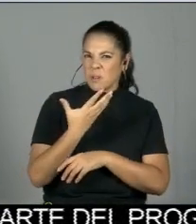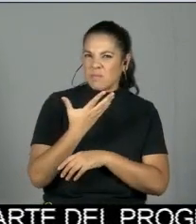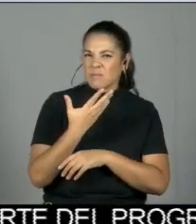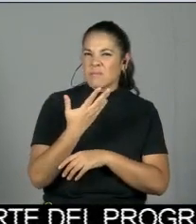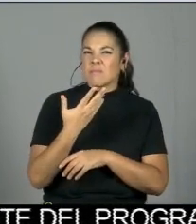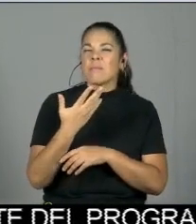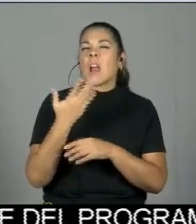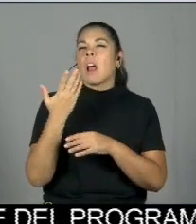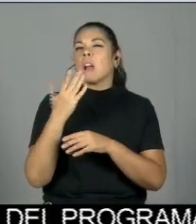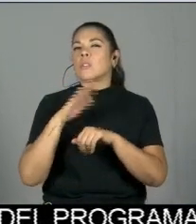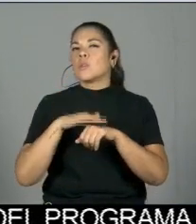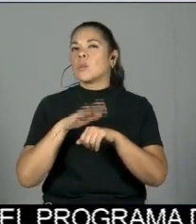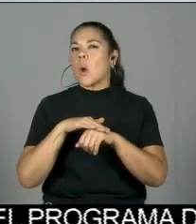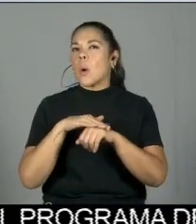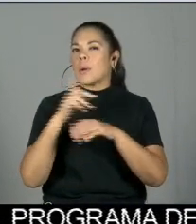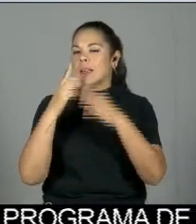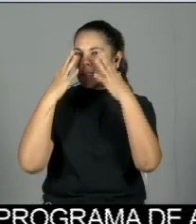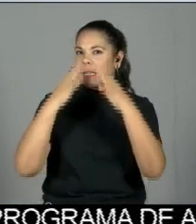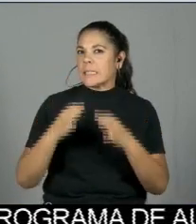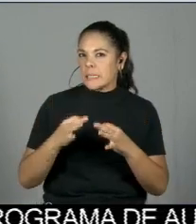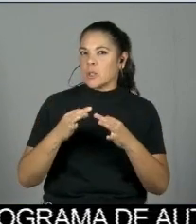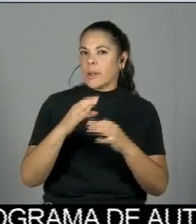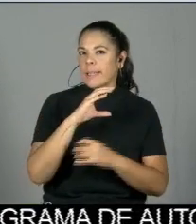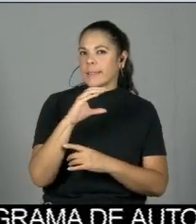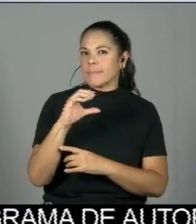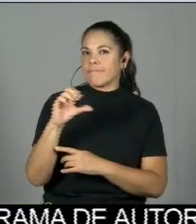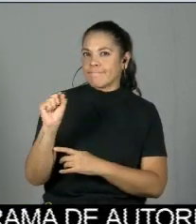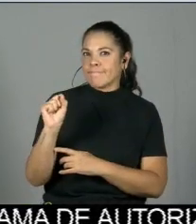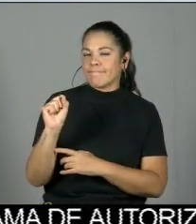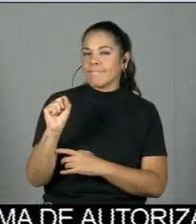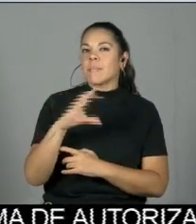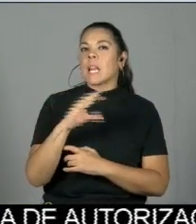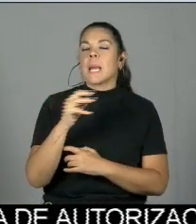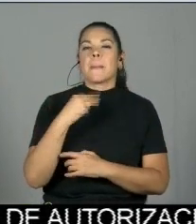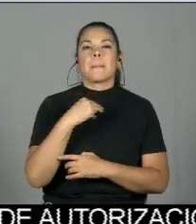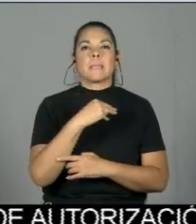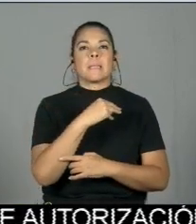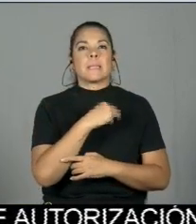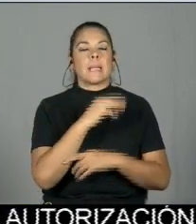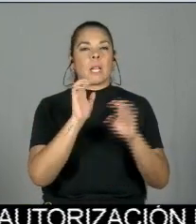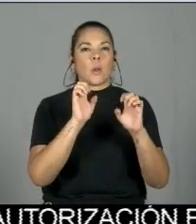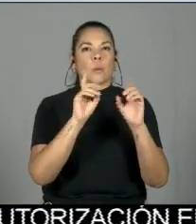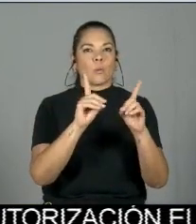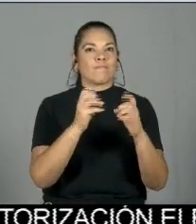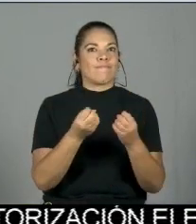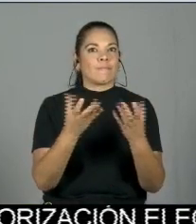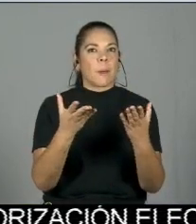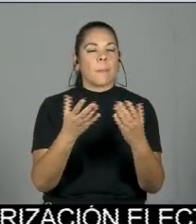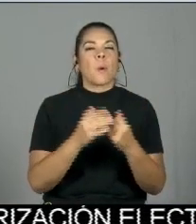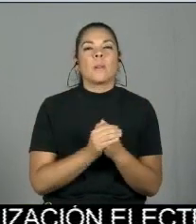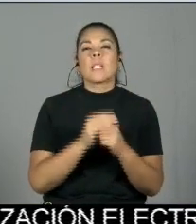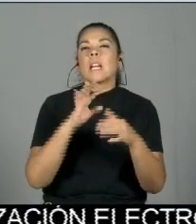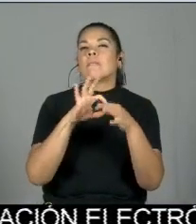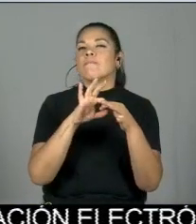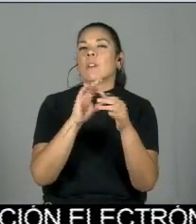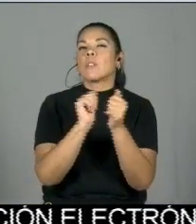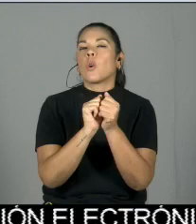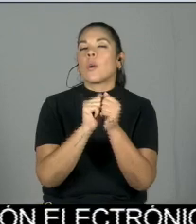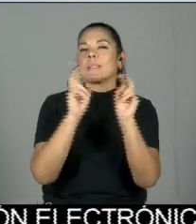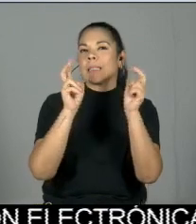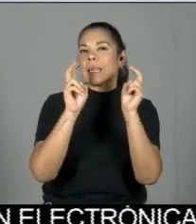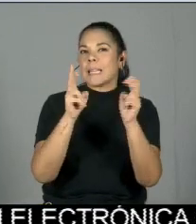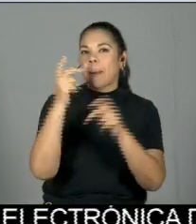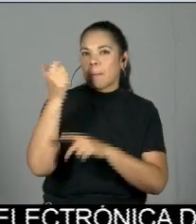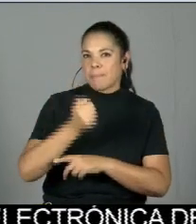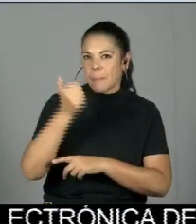algunas de las decisiones tomadas en la Caja Costalicense de Seguro Social y en el Ministerio de Educación Pública en torno al tema de pensiones.